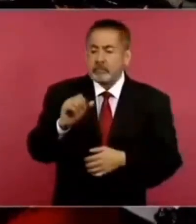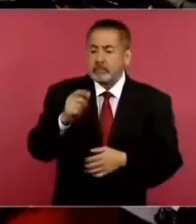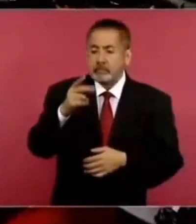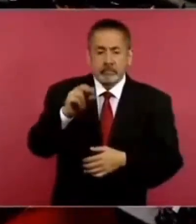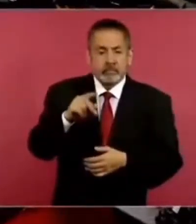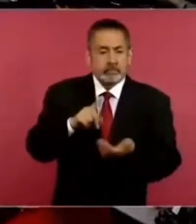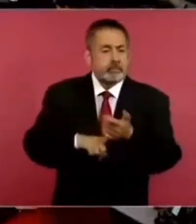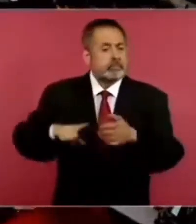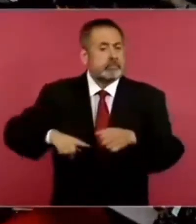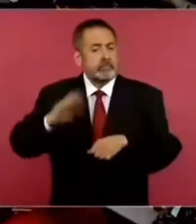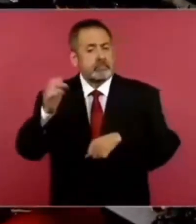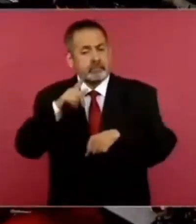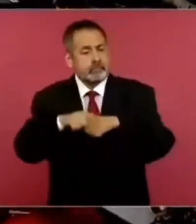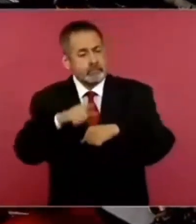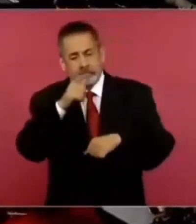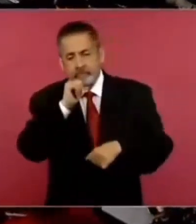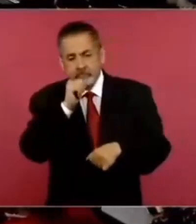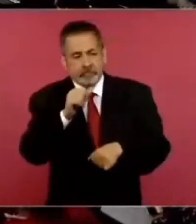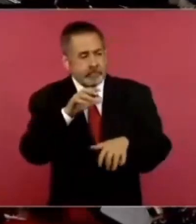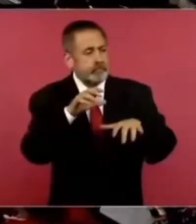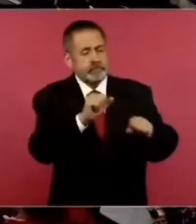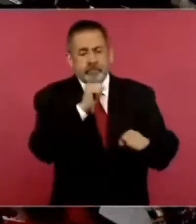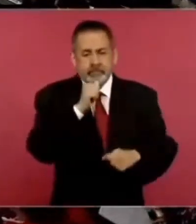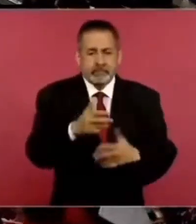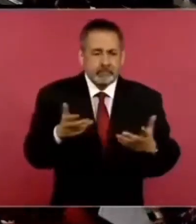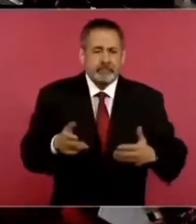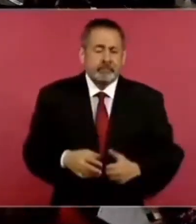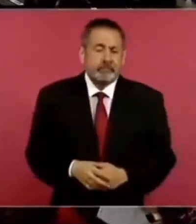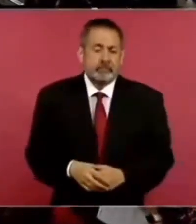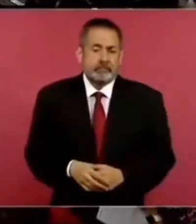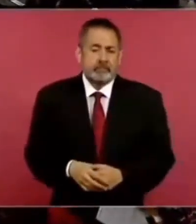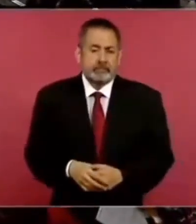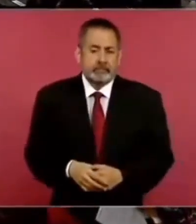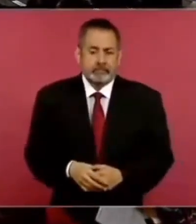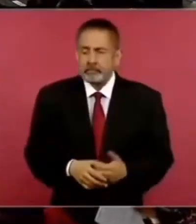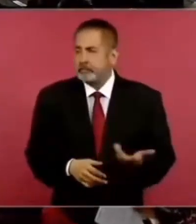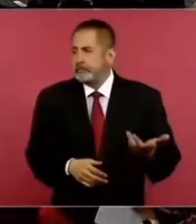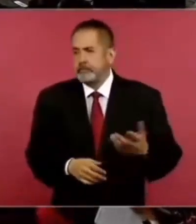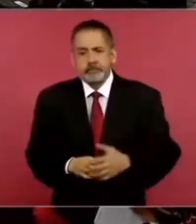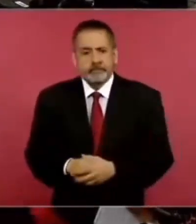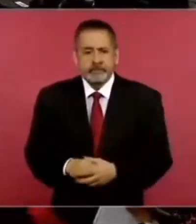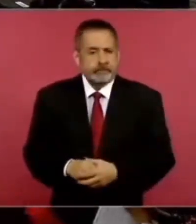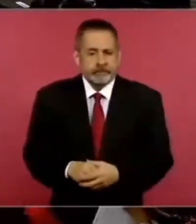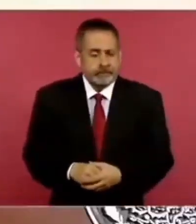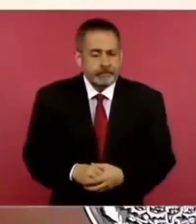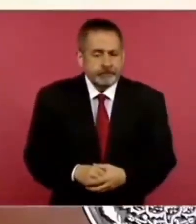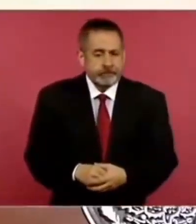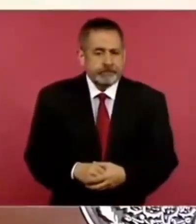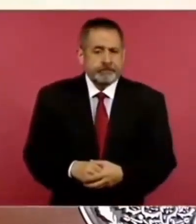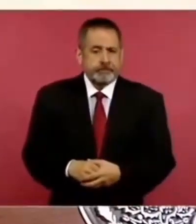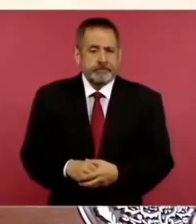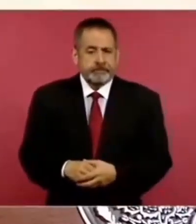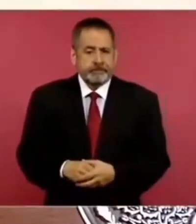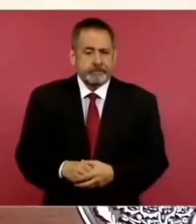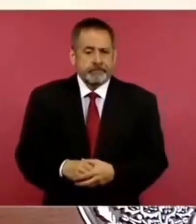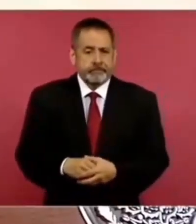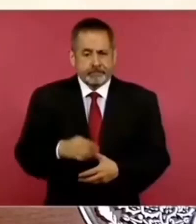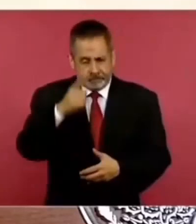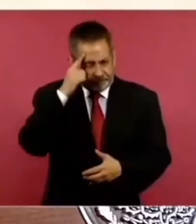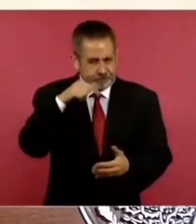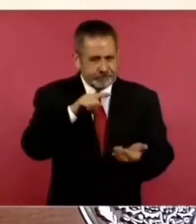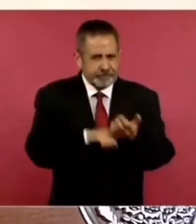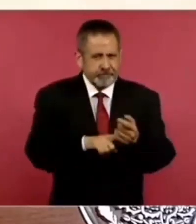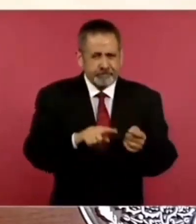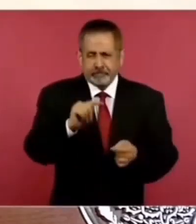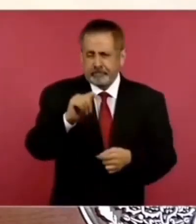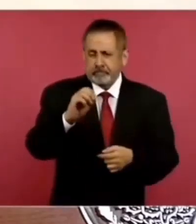que el gobierno federal no apine al respecto. Sí, para que no se hable de Tomás